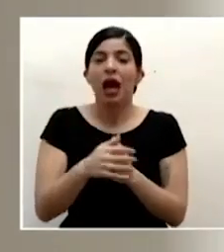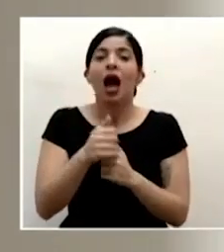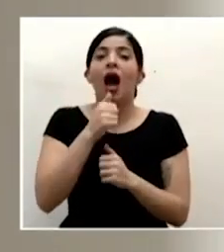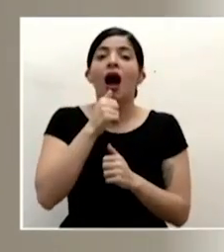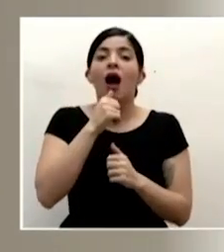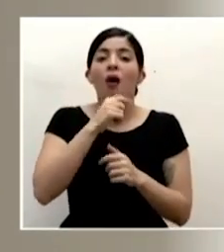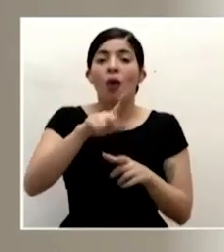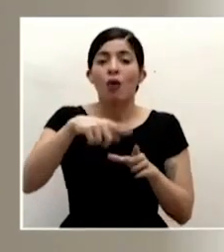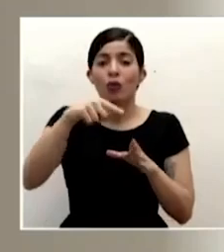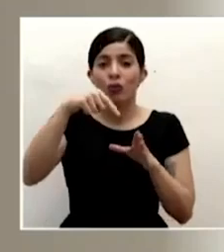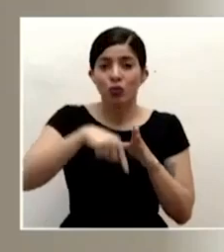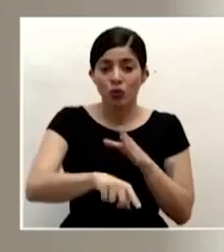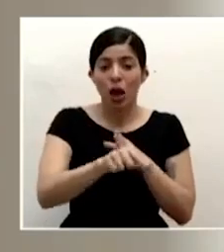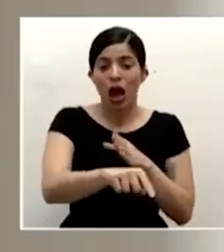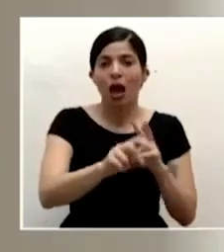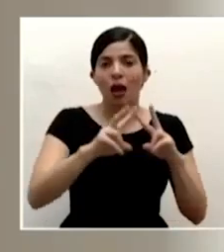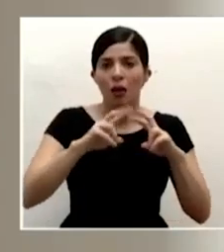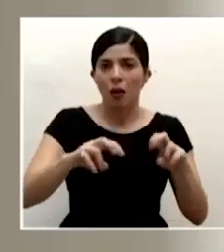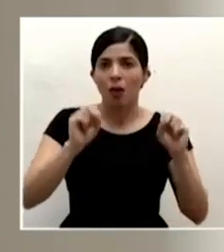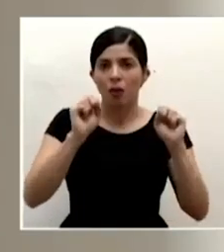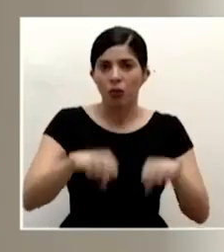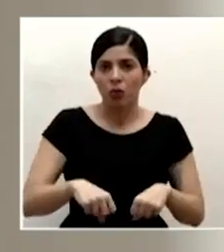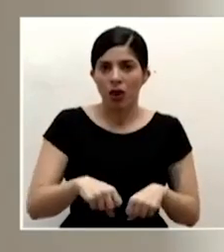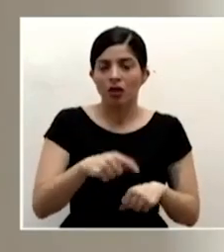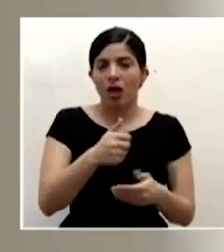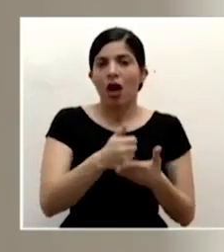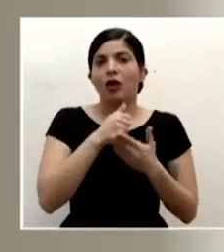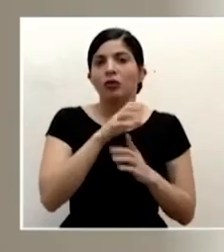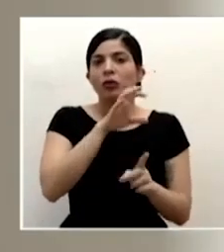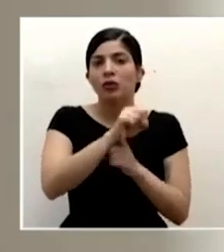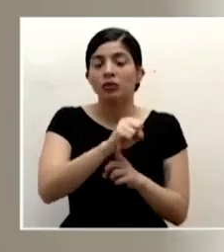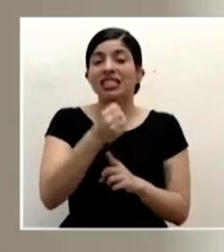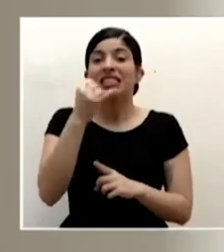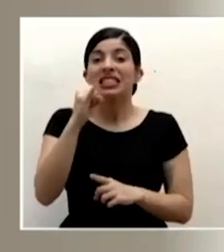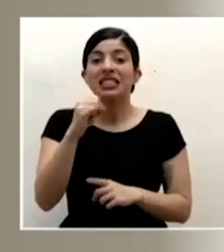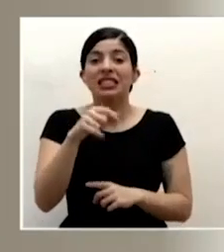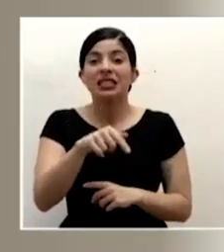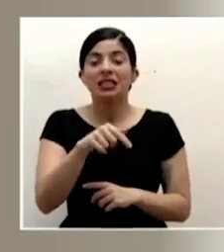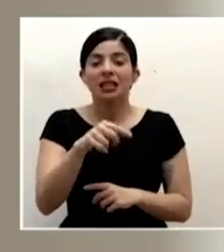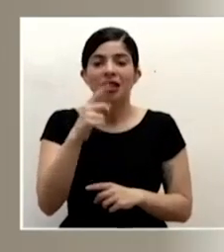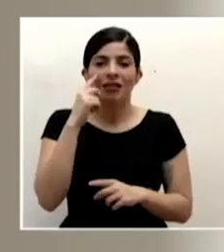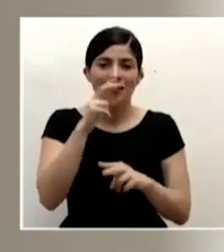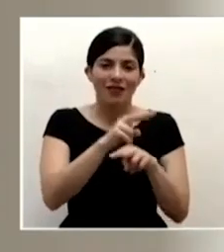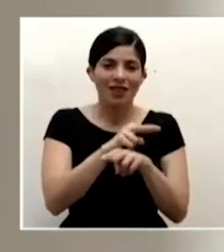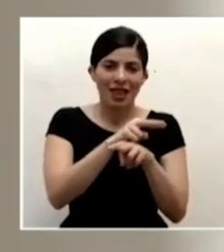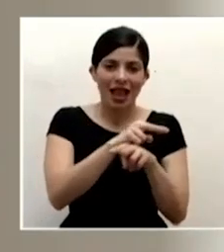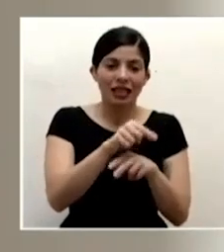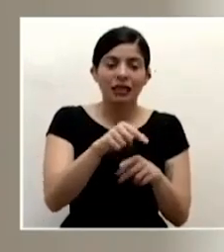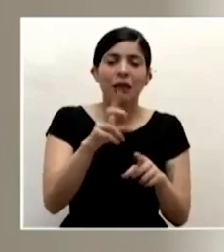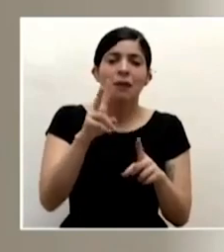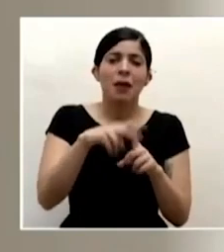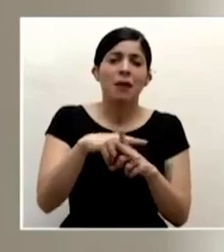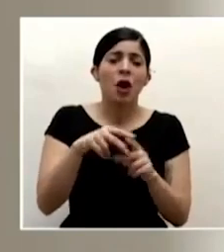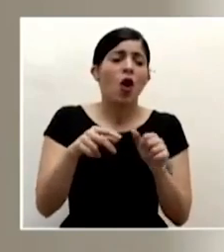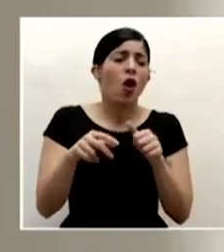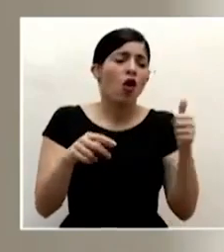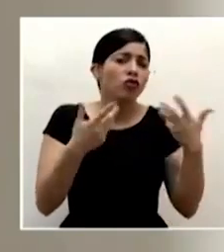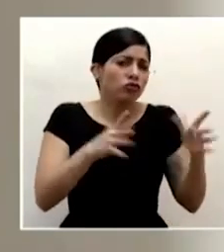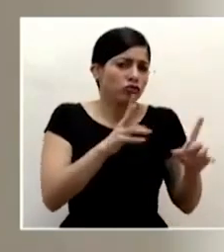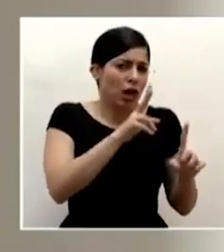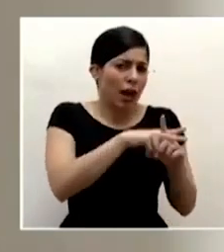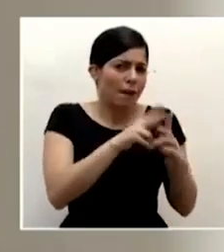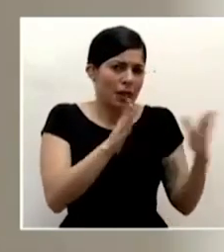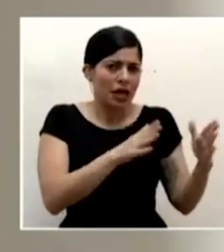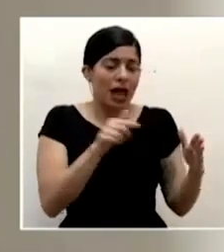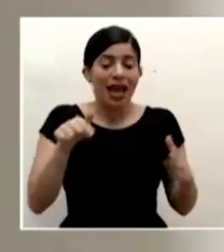que también hay posibilidad de captar circulación por medio de esa vigilancia esa la tenemos implementando y además todo está implementado esta otra sería